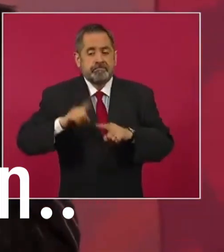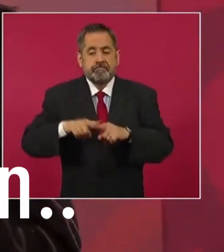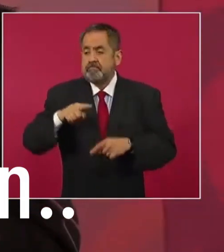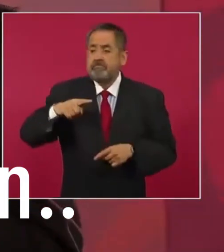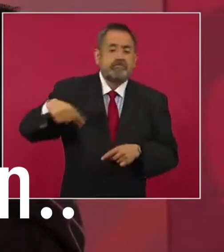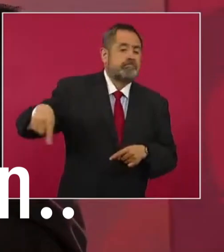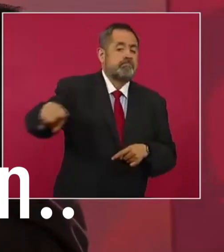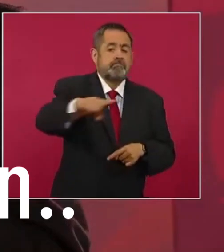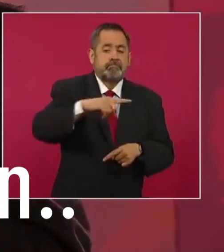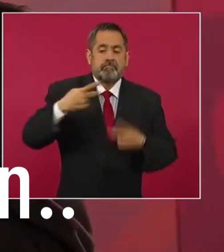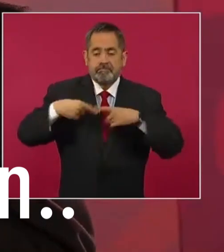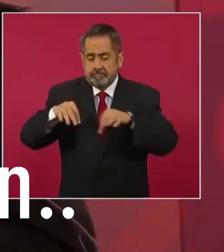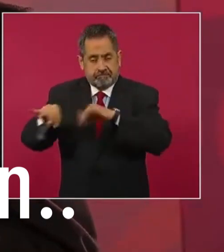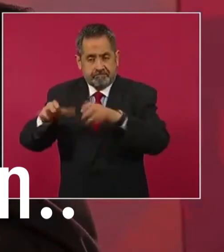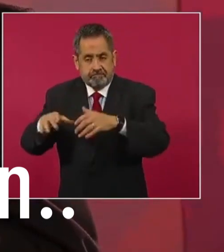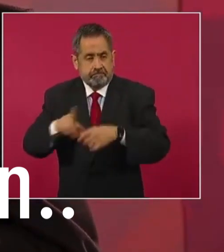libre, secreto.